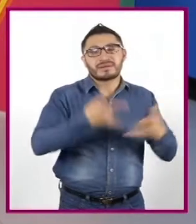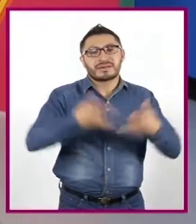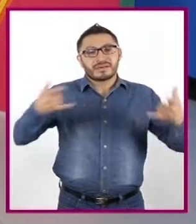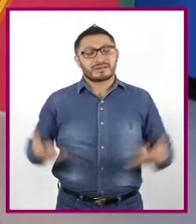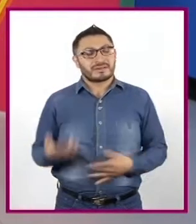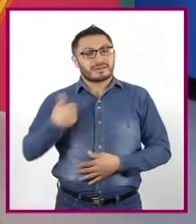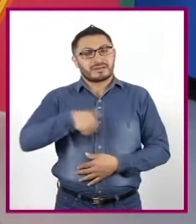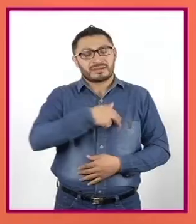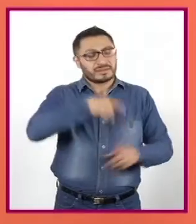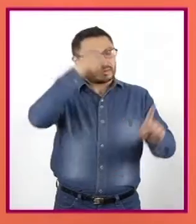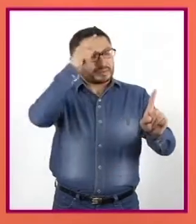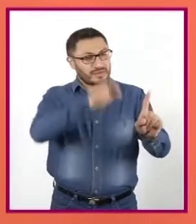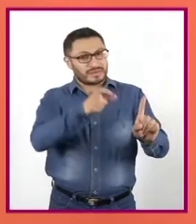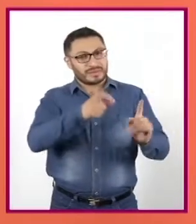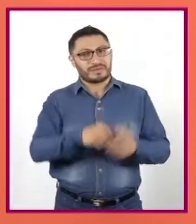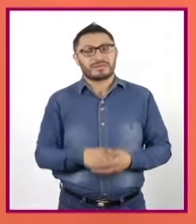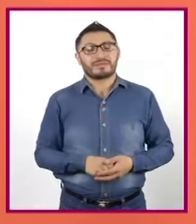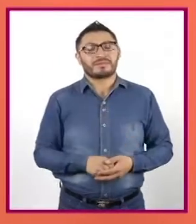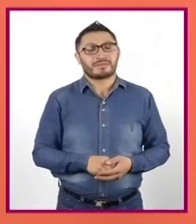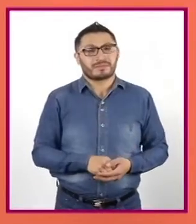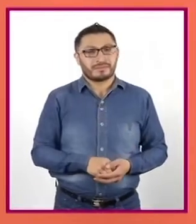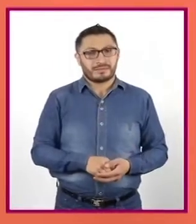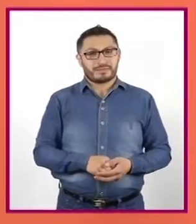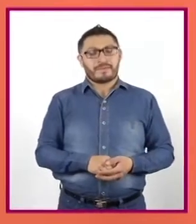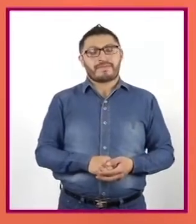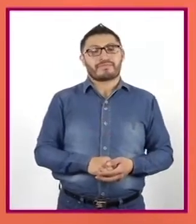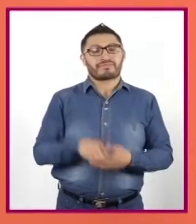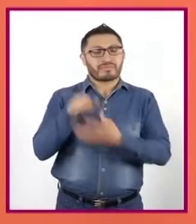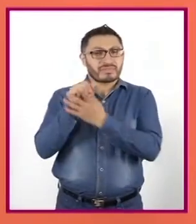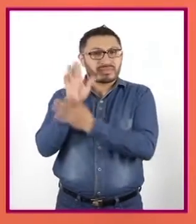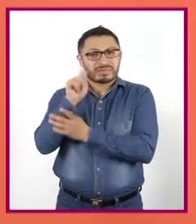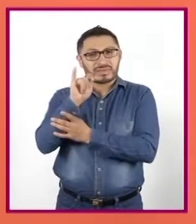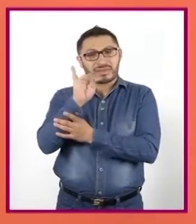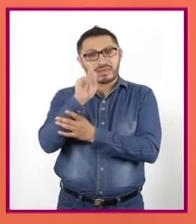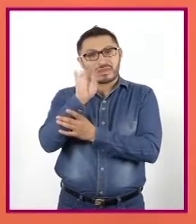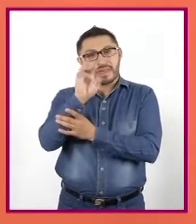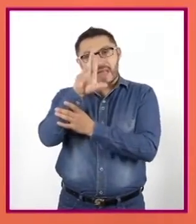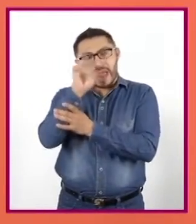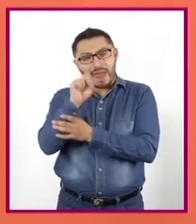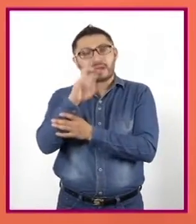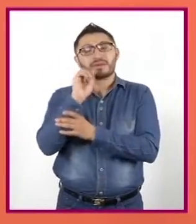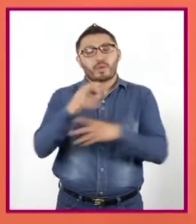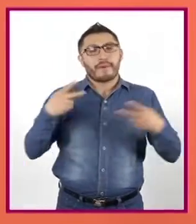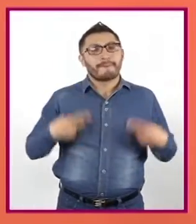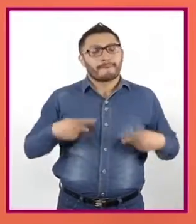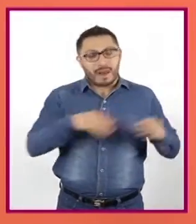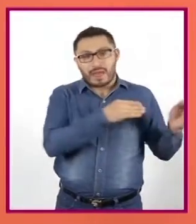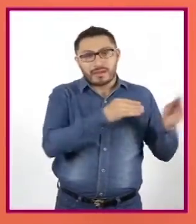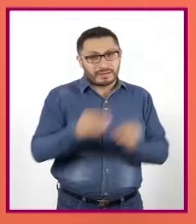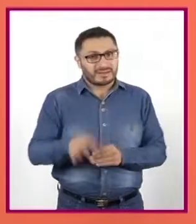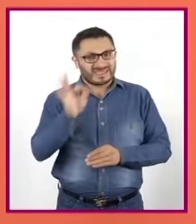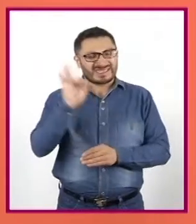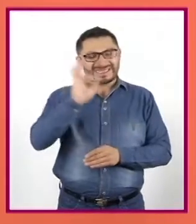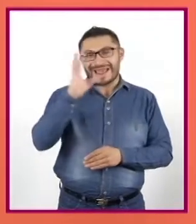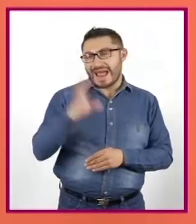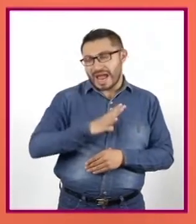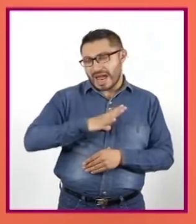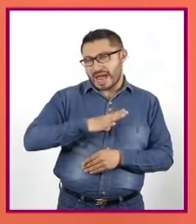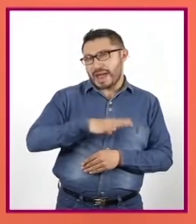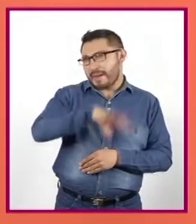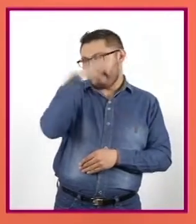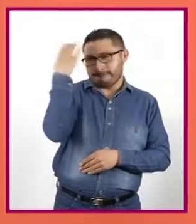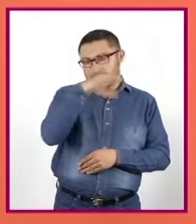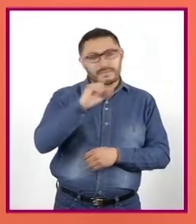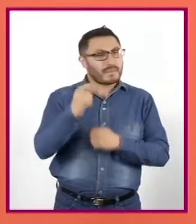nuestros personajes. Así que, ¡traigan sus títeres o personajes! Si cuentan con fotografías de lugares que hayan